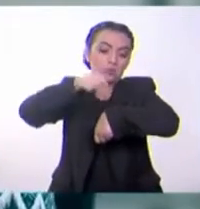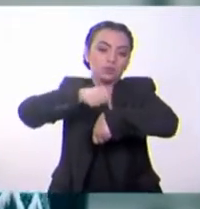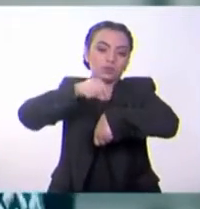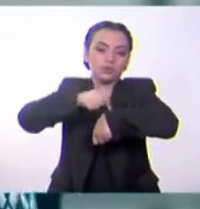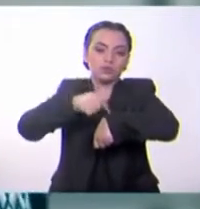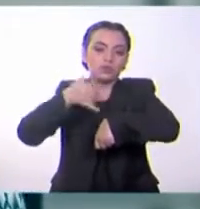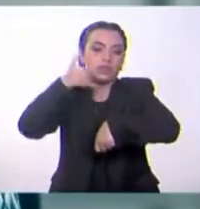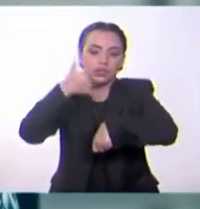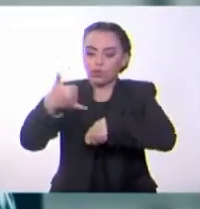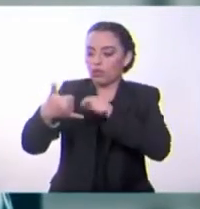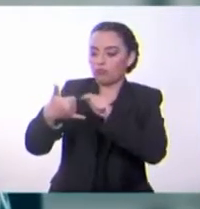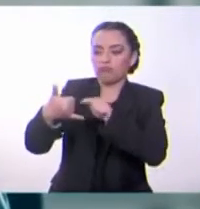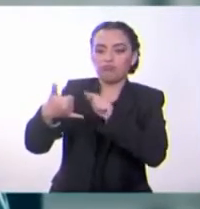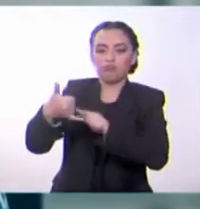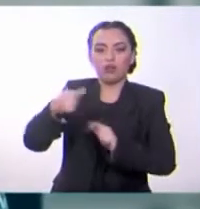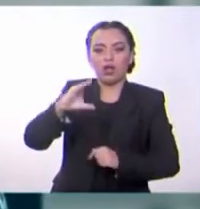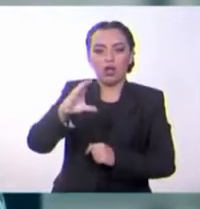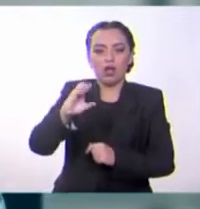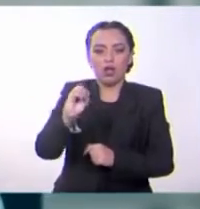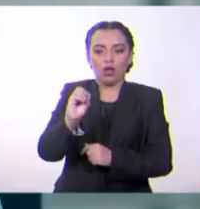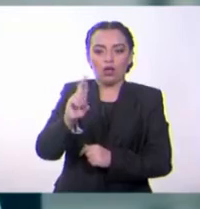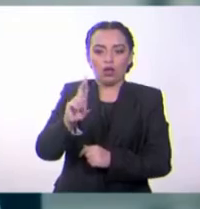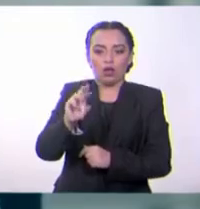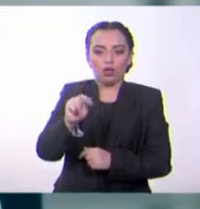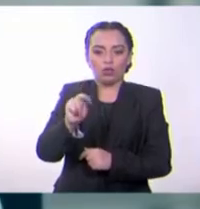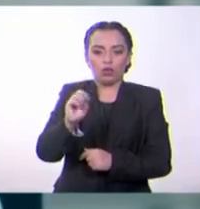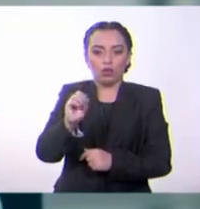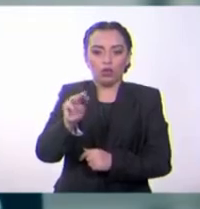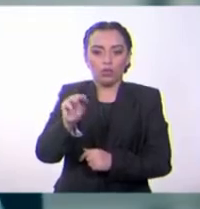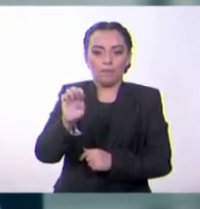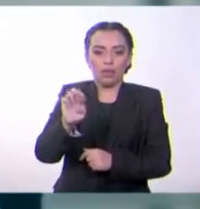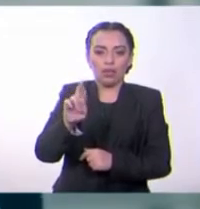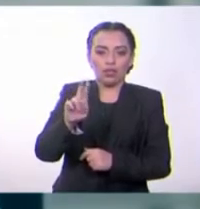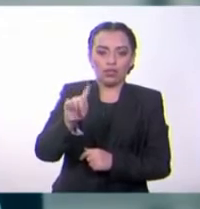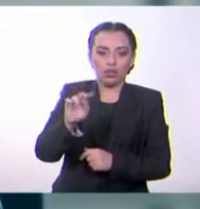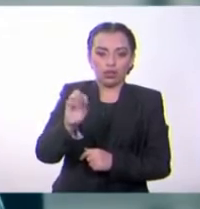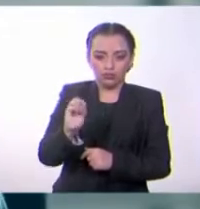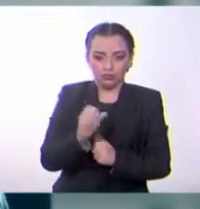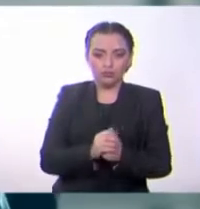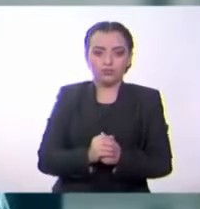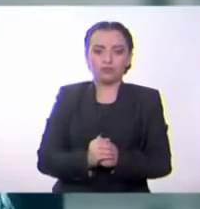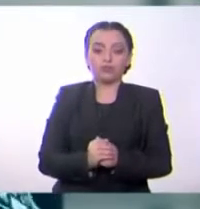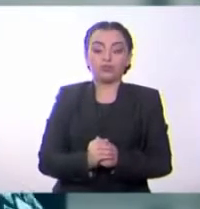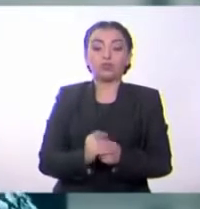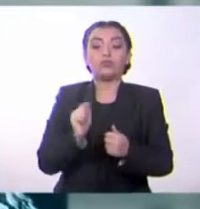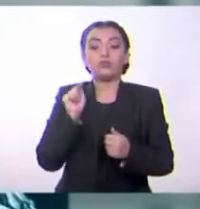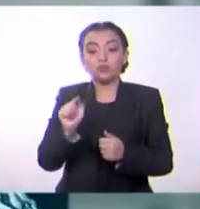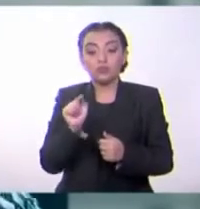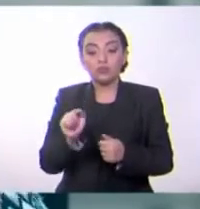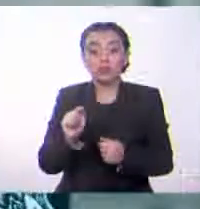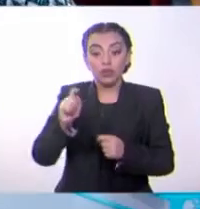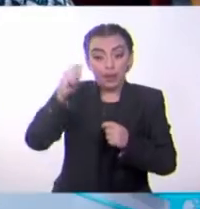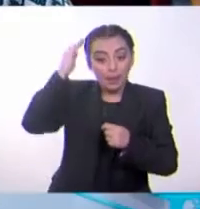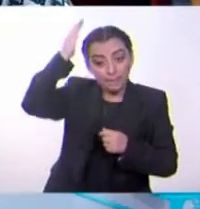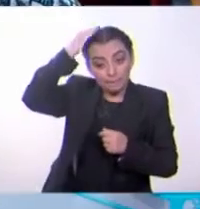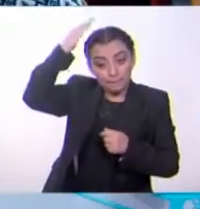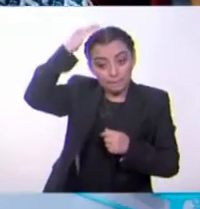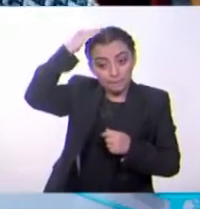La primera prueba que haremos es determinar tu crecimiento durante una hora. ¡Corre cronómetro!